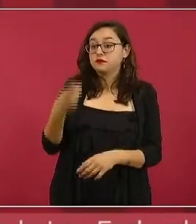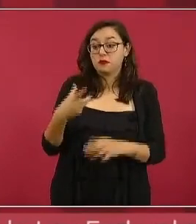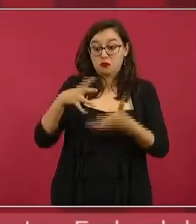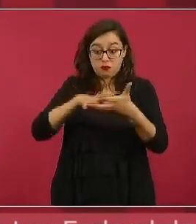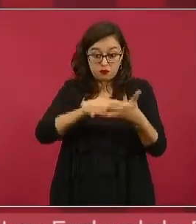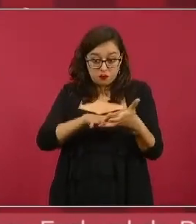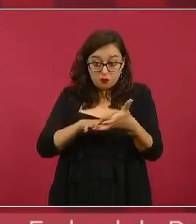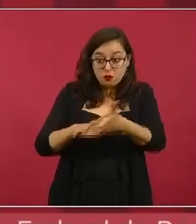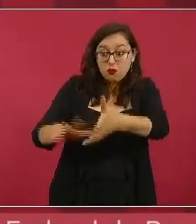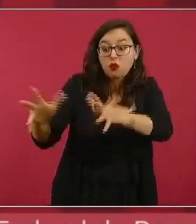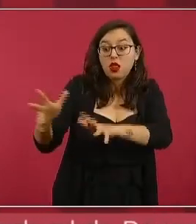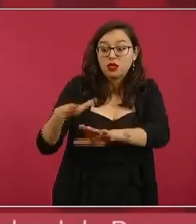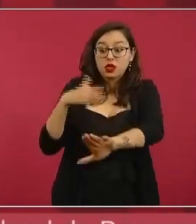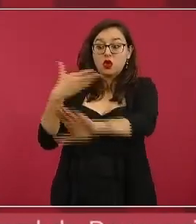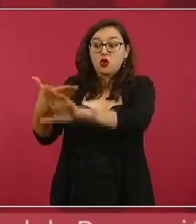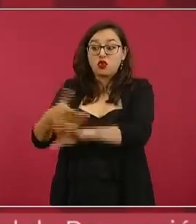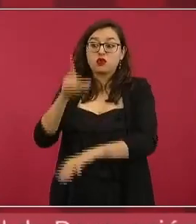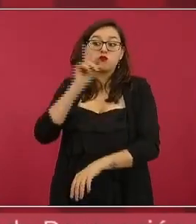no se puede